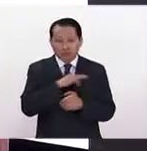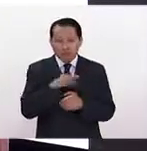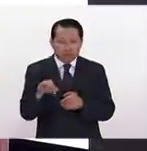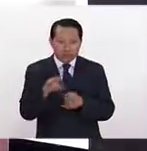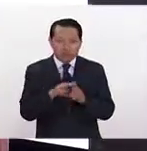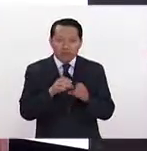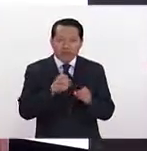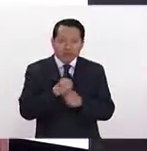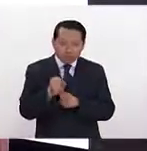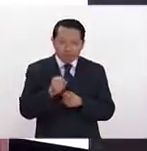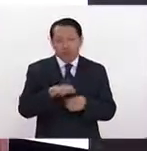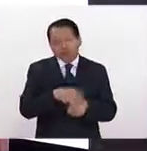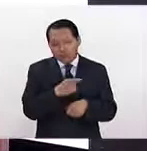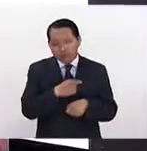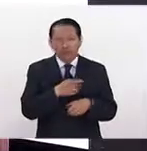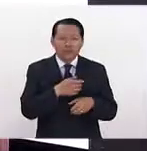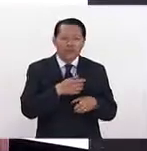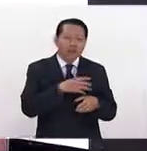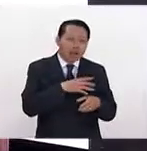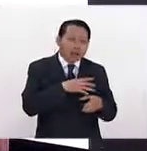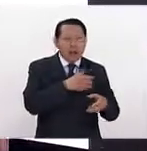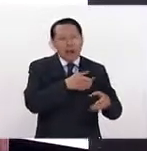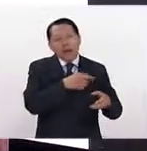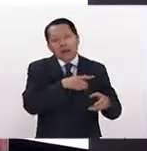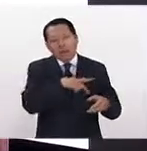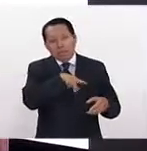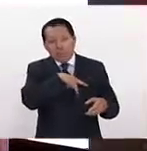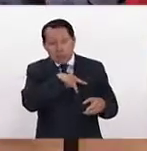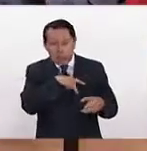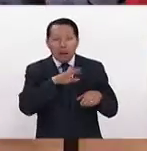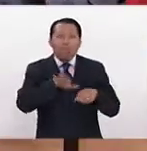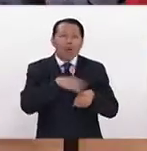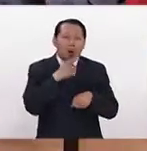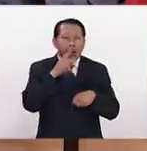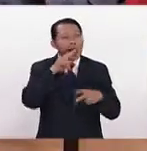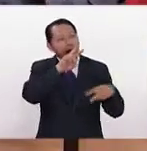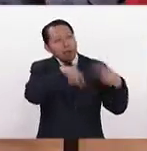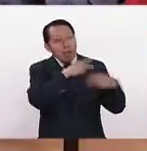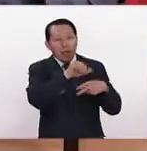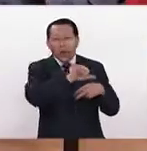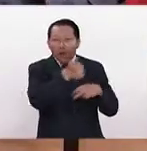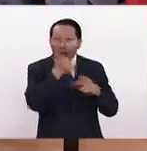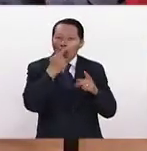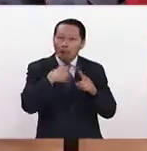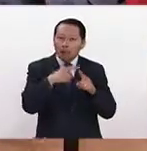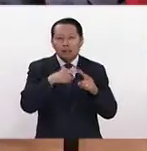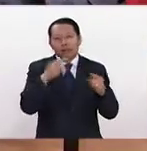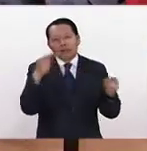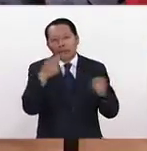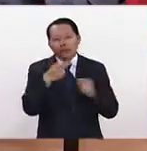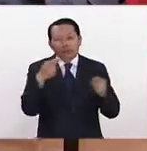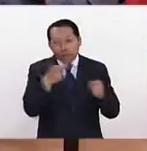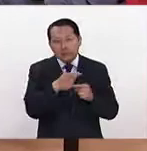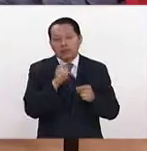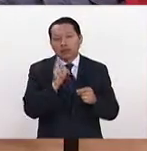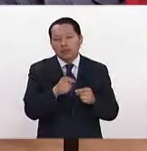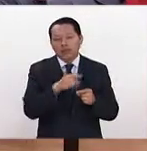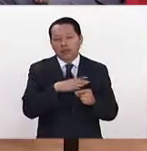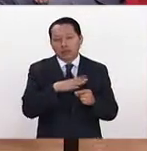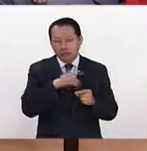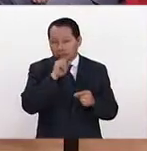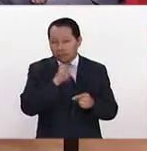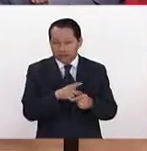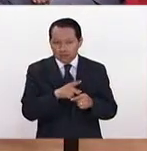molestar, porque eres mía y vuelta hasta el otro, y entonces empieza a haber un maltrato en pro de eres mi pareja,